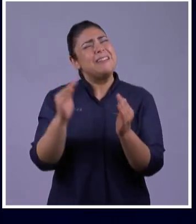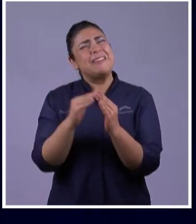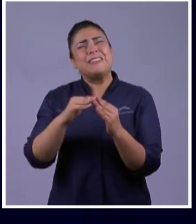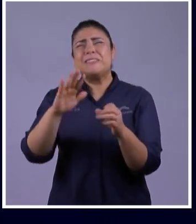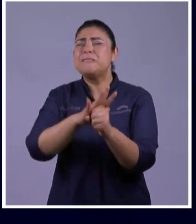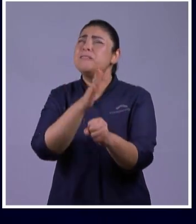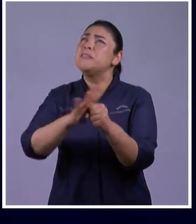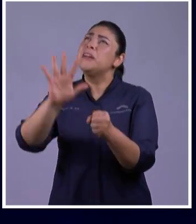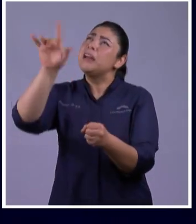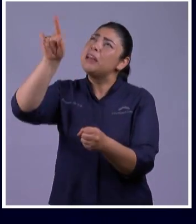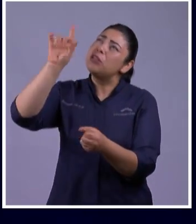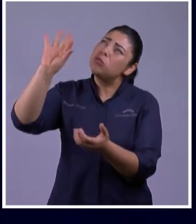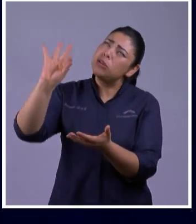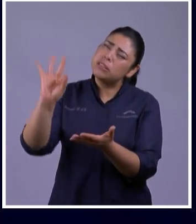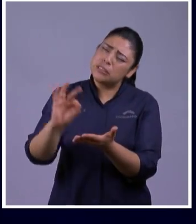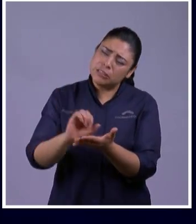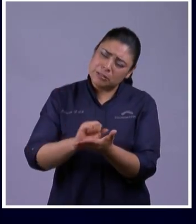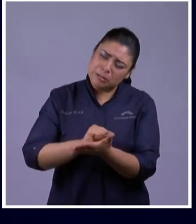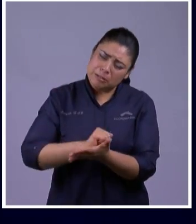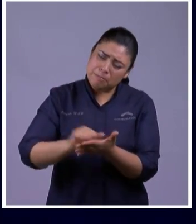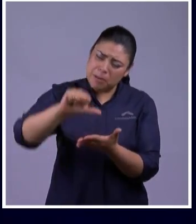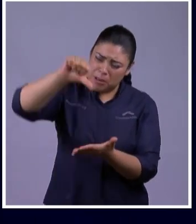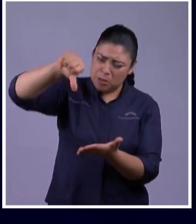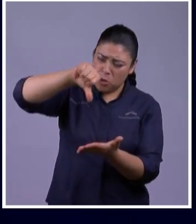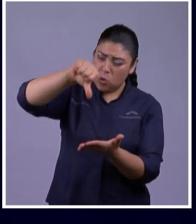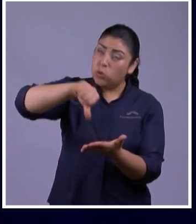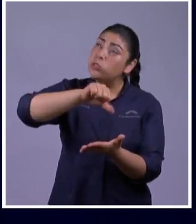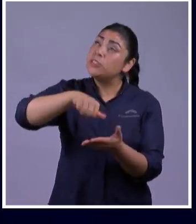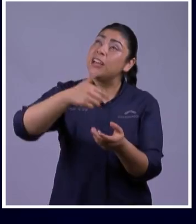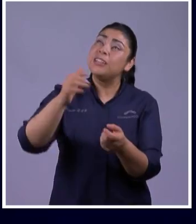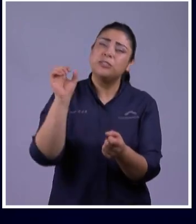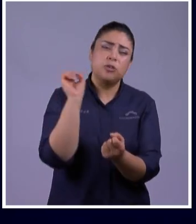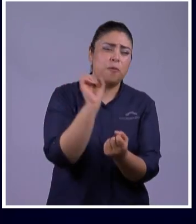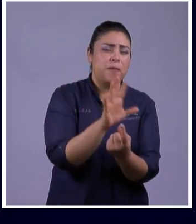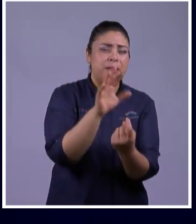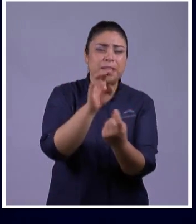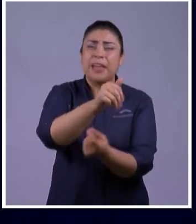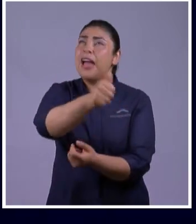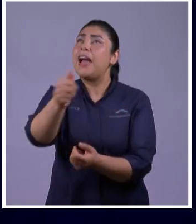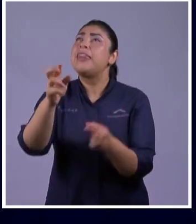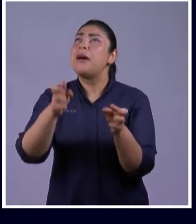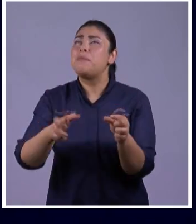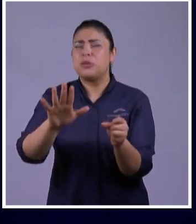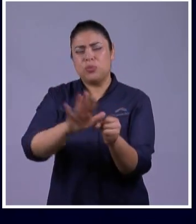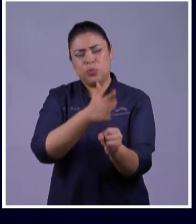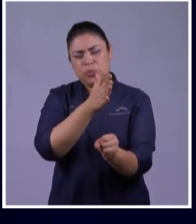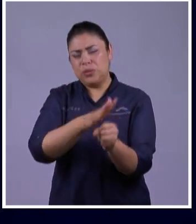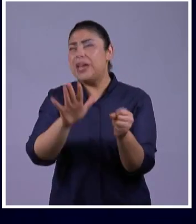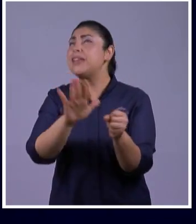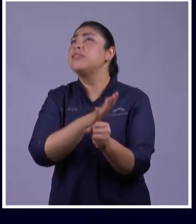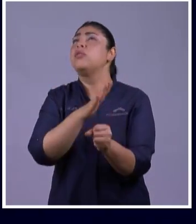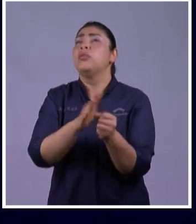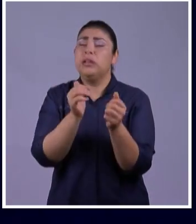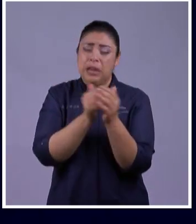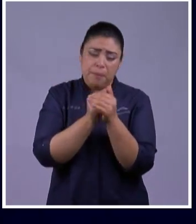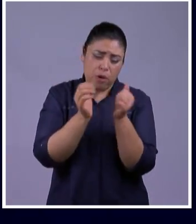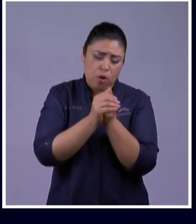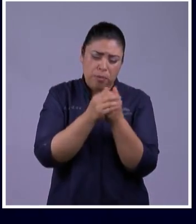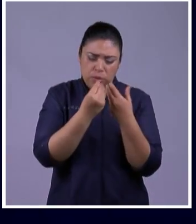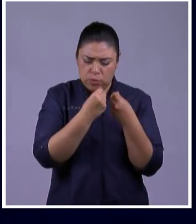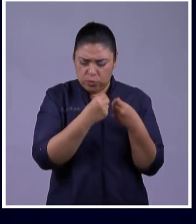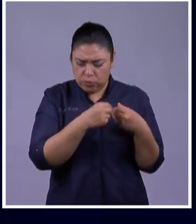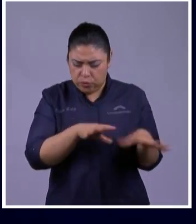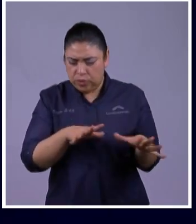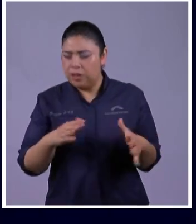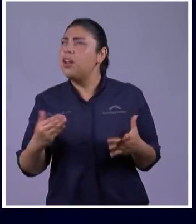Unción Venga Sobre Toda Persona Y Sean Llenos Del Espíritu Santo En Este Momento Y Donde Hay Aflicción Ahora Exista Gozo